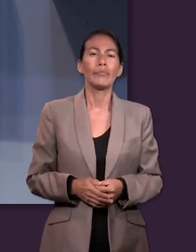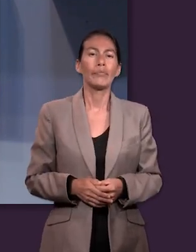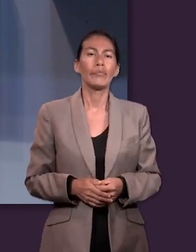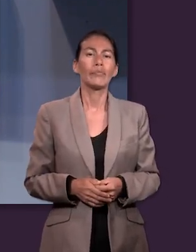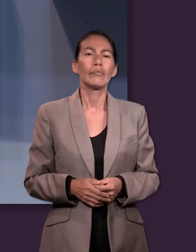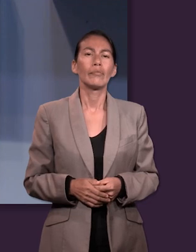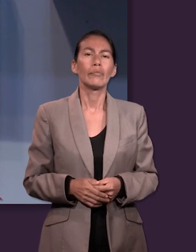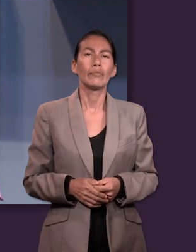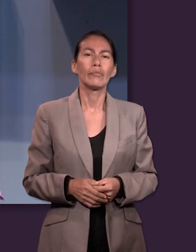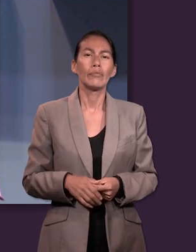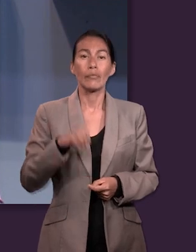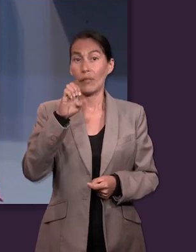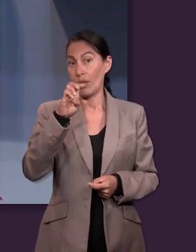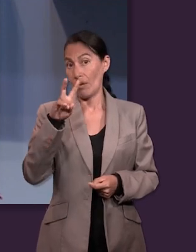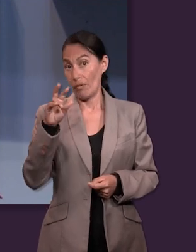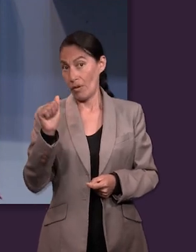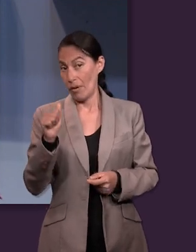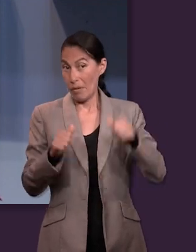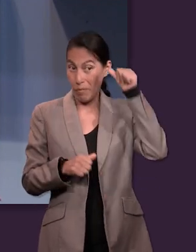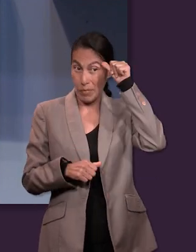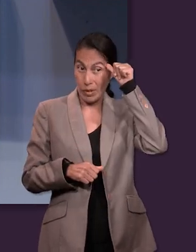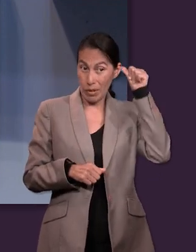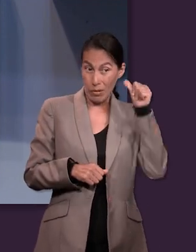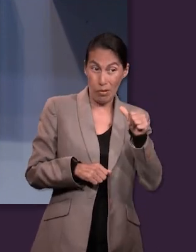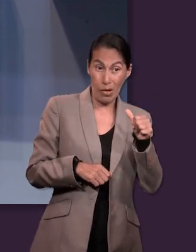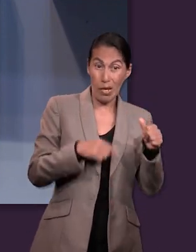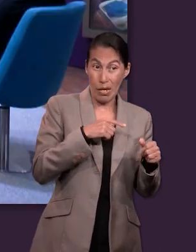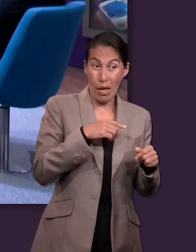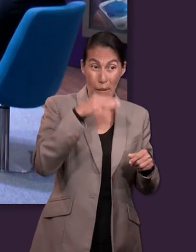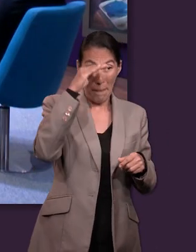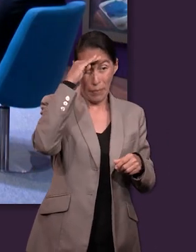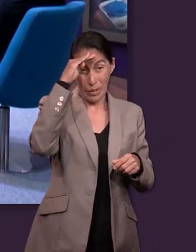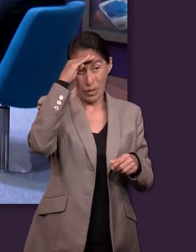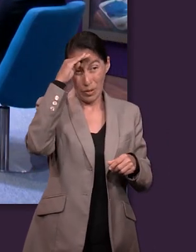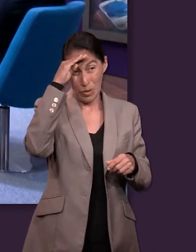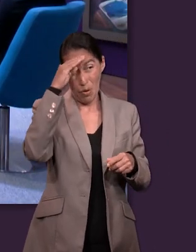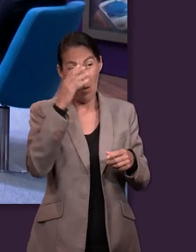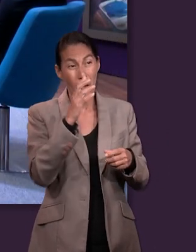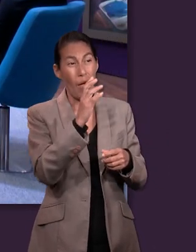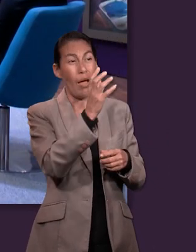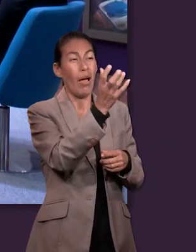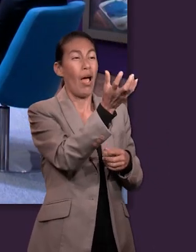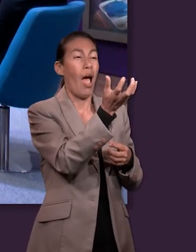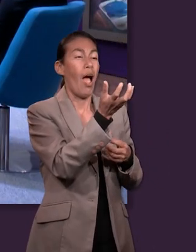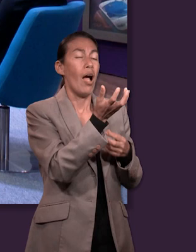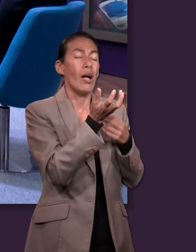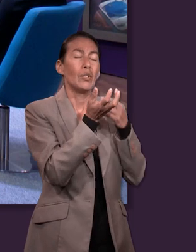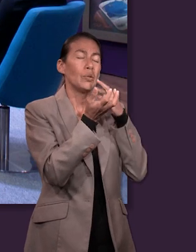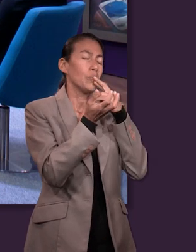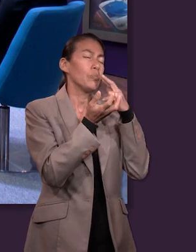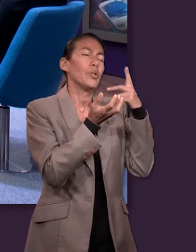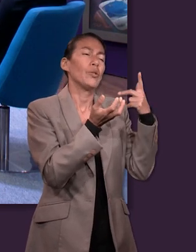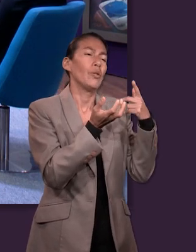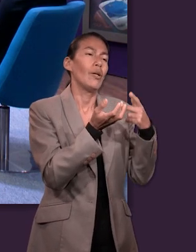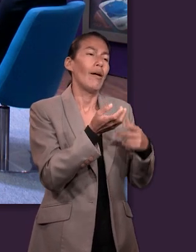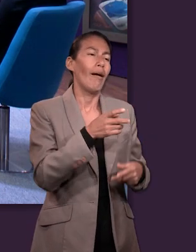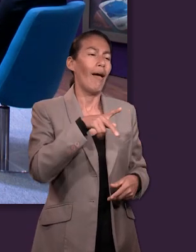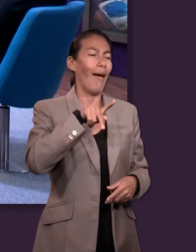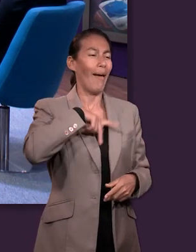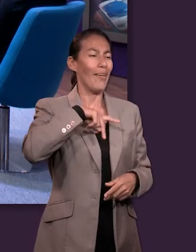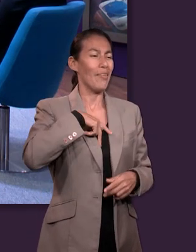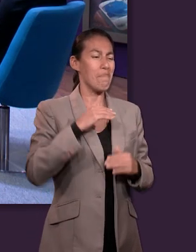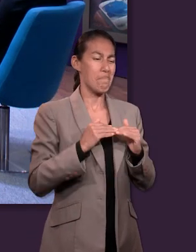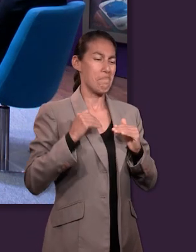Eva, además de que pecó porque creyó que era lo mejor, pecó porque se creyó autosuficiente, menciona la